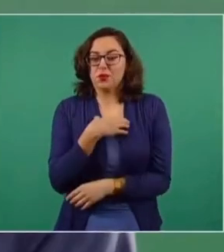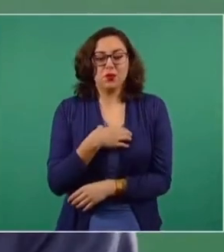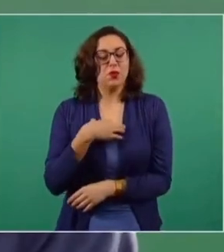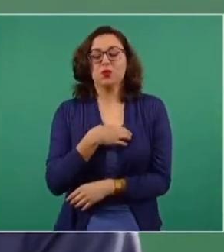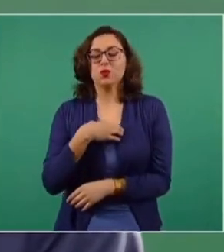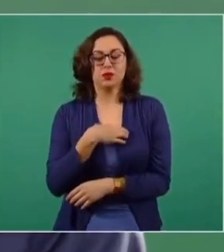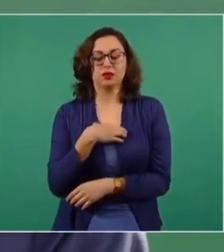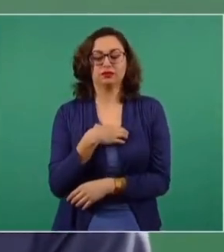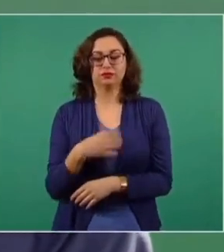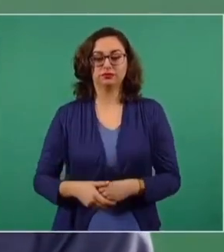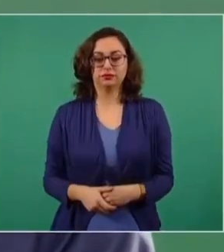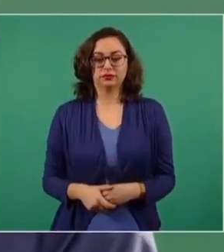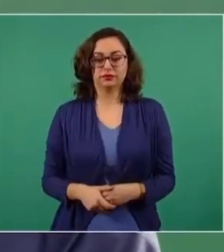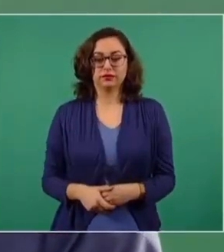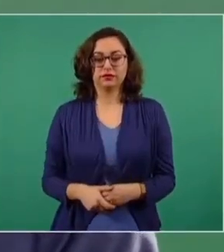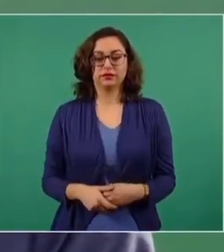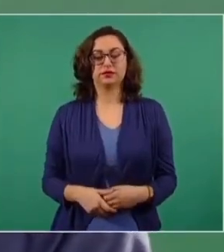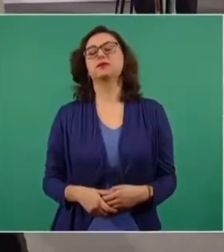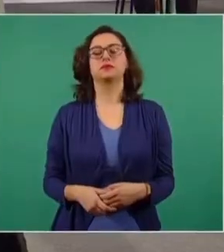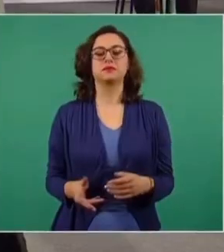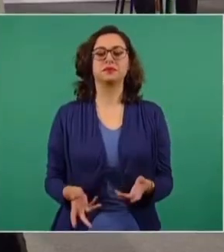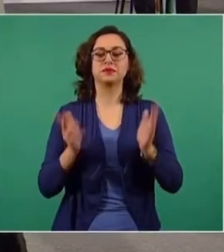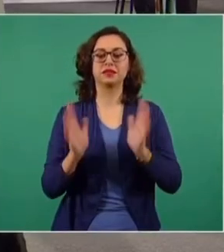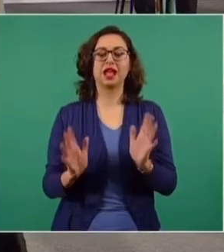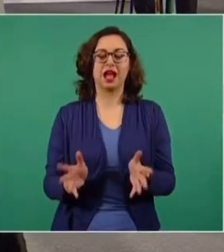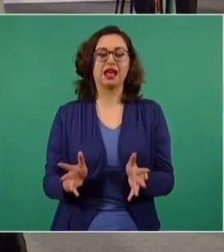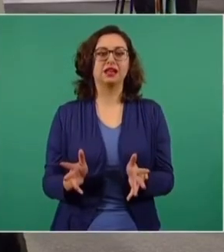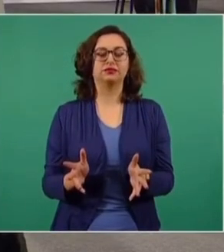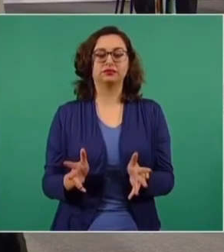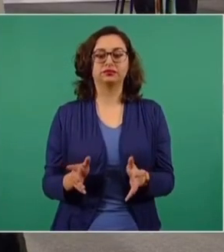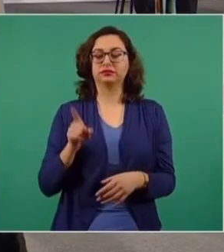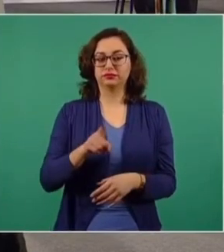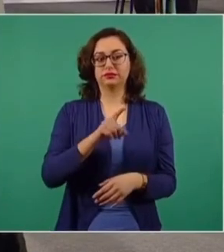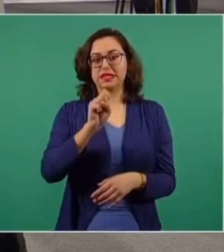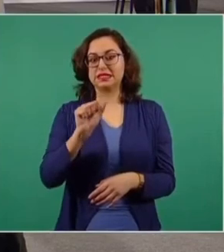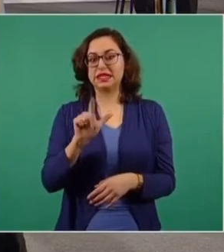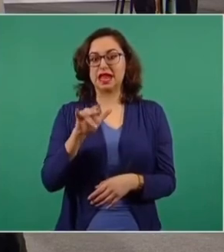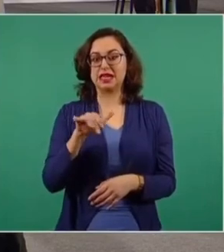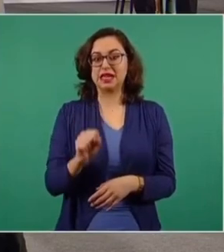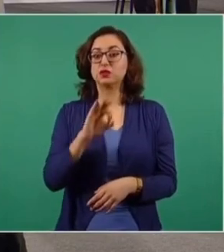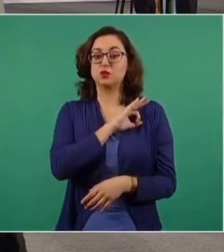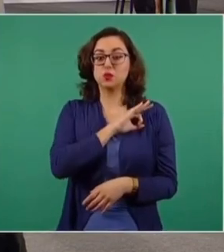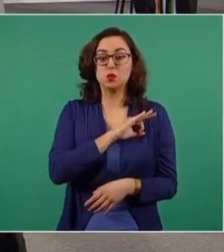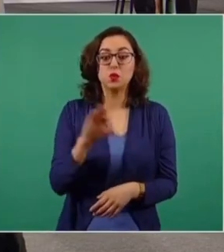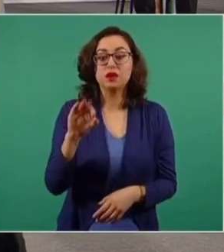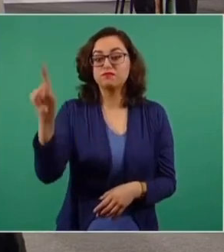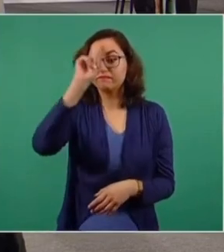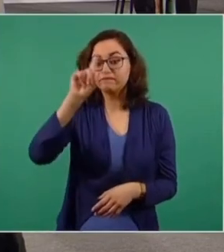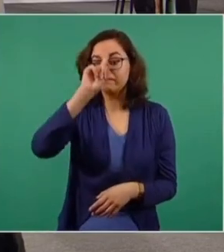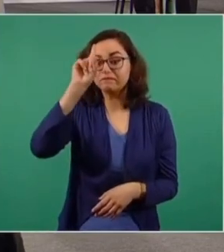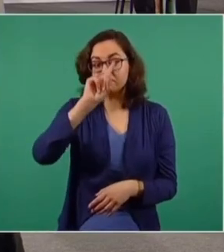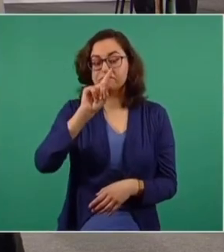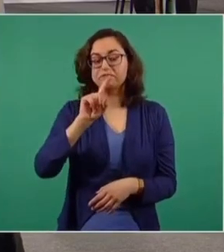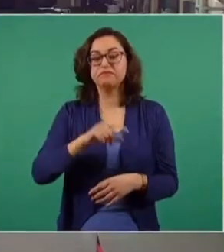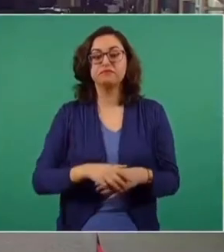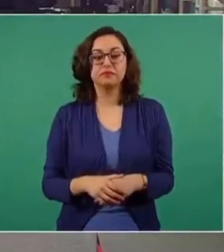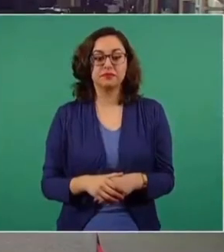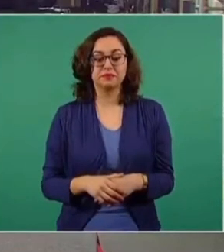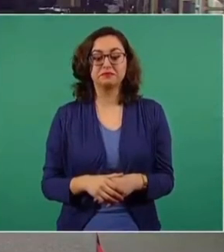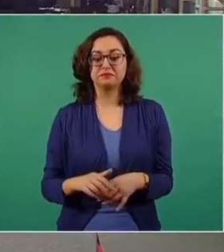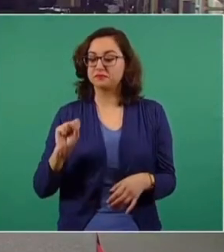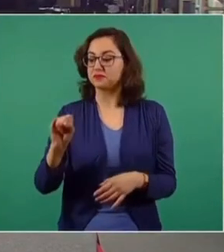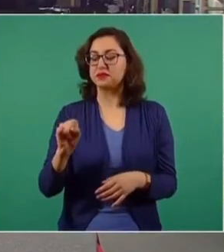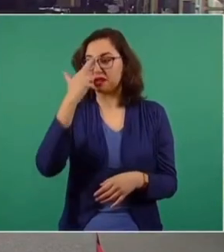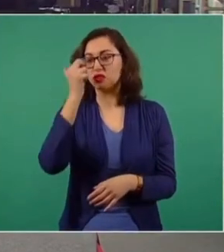este, hasta le he podido seguir la recomendación a Salinas, que cuando gana